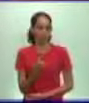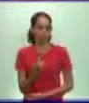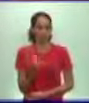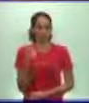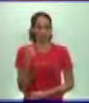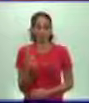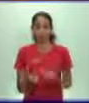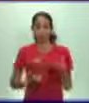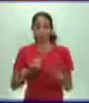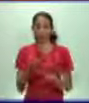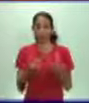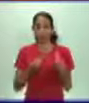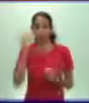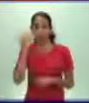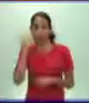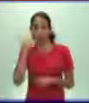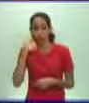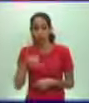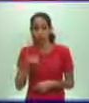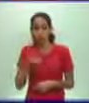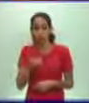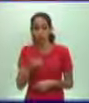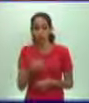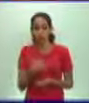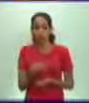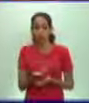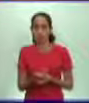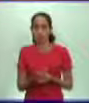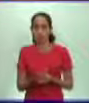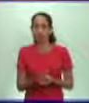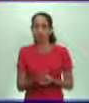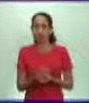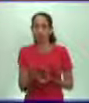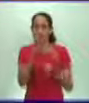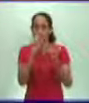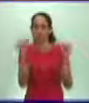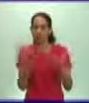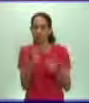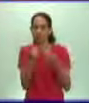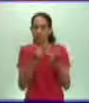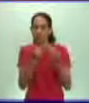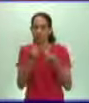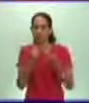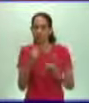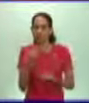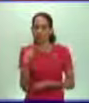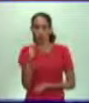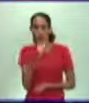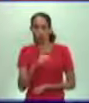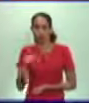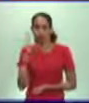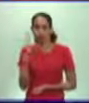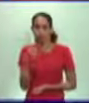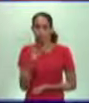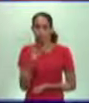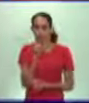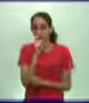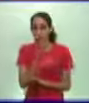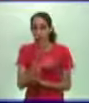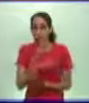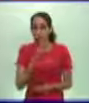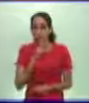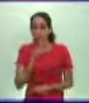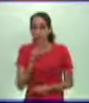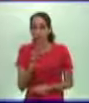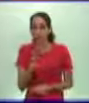esa crisis por la que estaba atravesando este sistema económico-social. Y que va a traer como resultado, finalmente, muchachos,